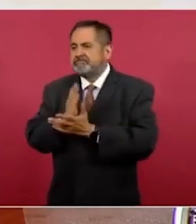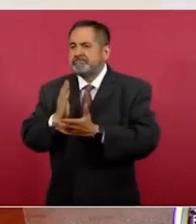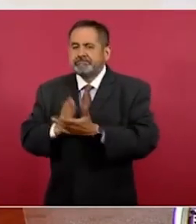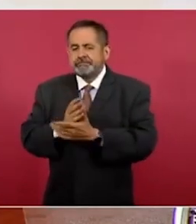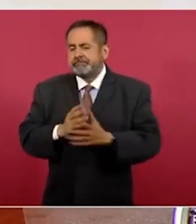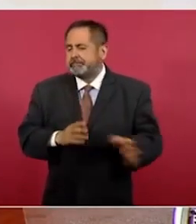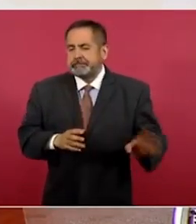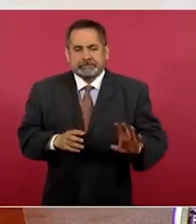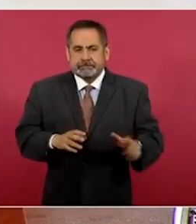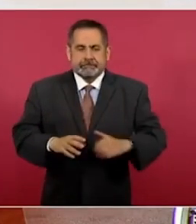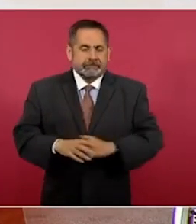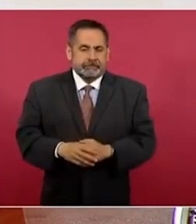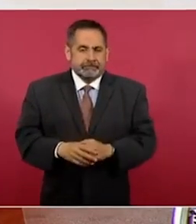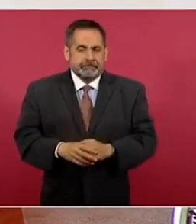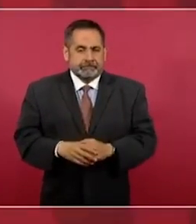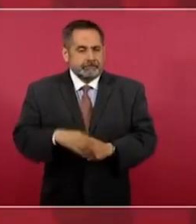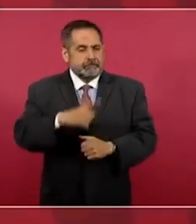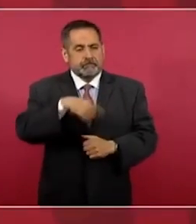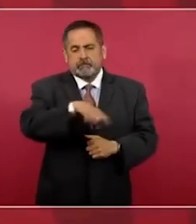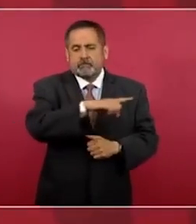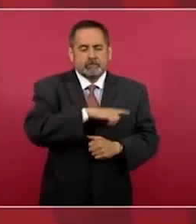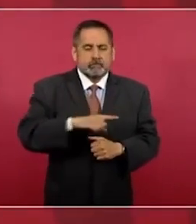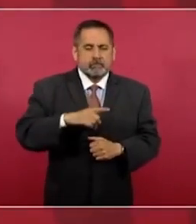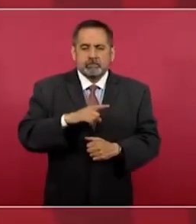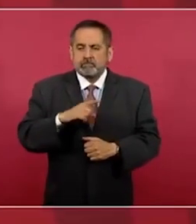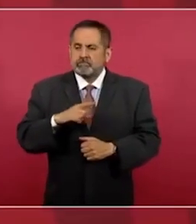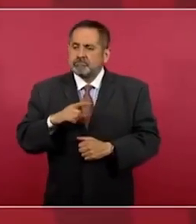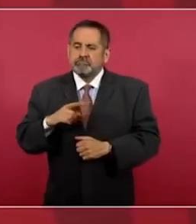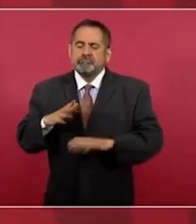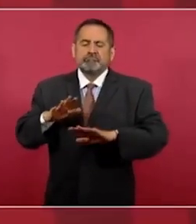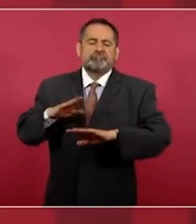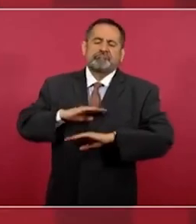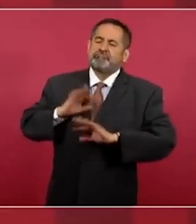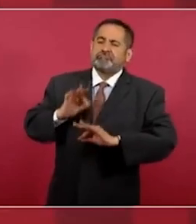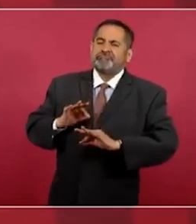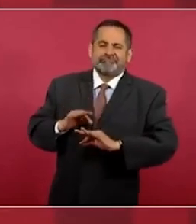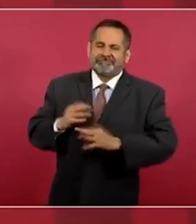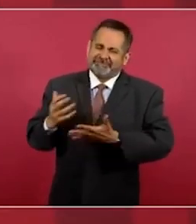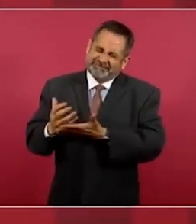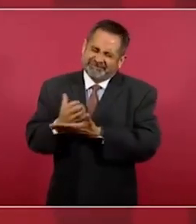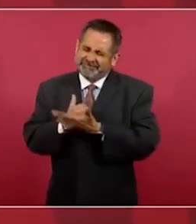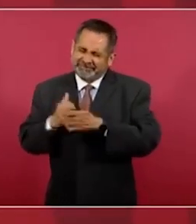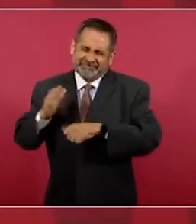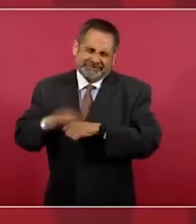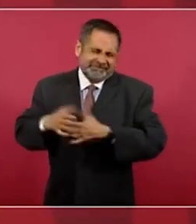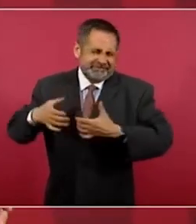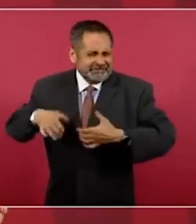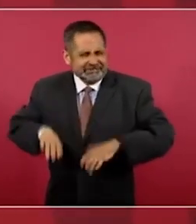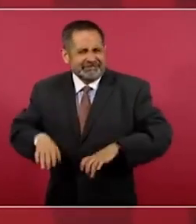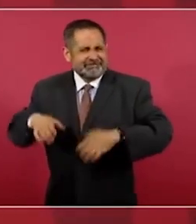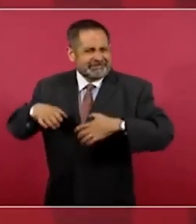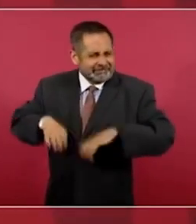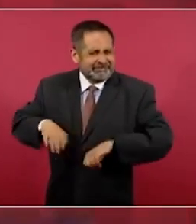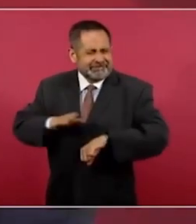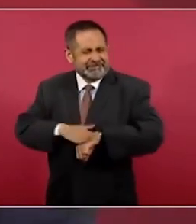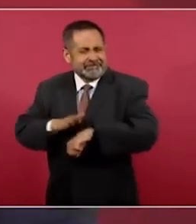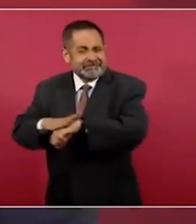que no tienen llenadera, incluso